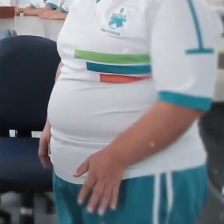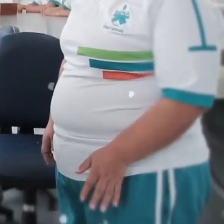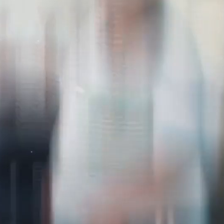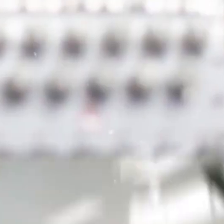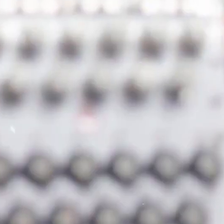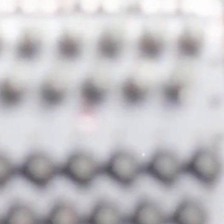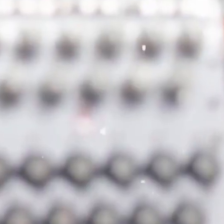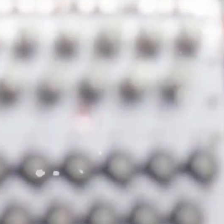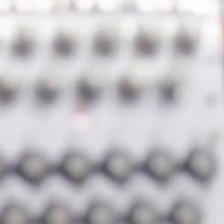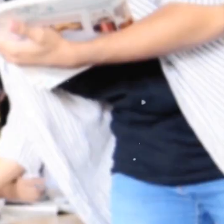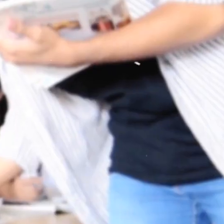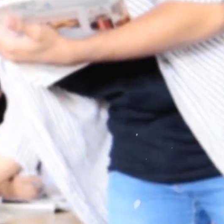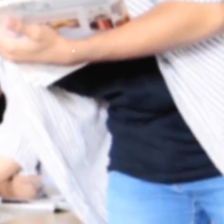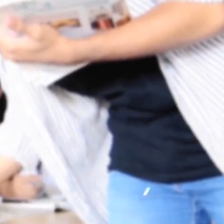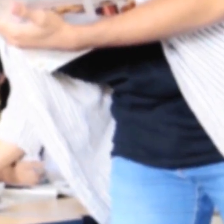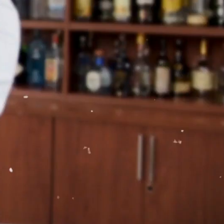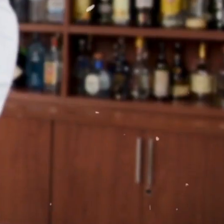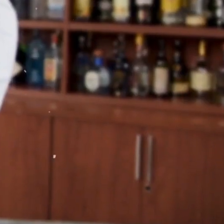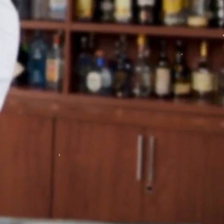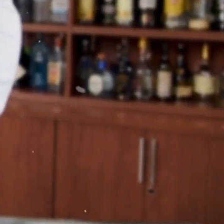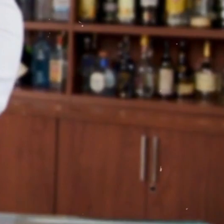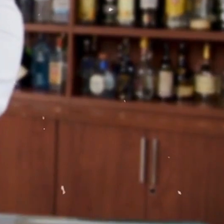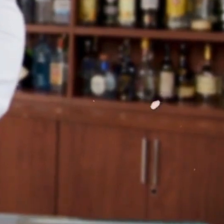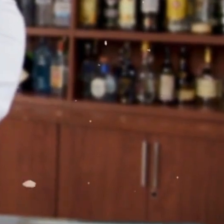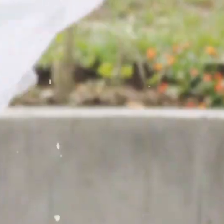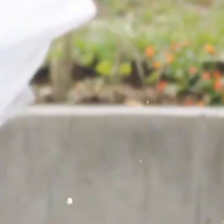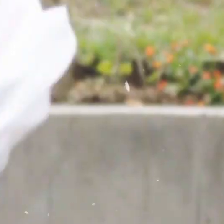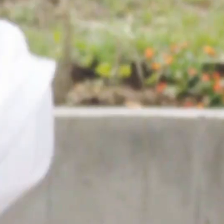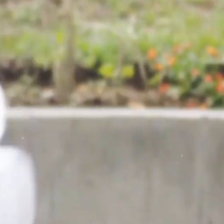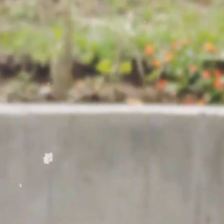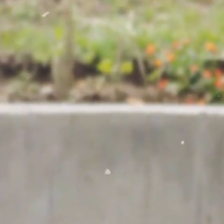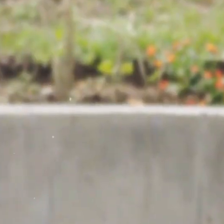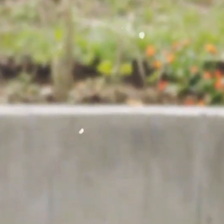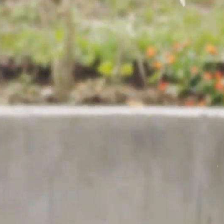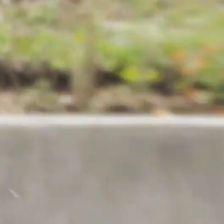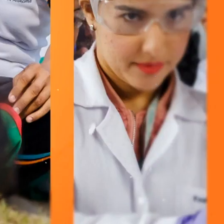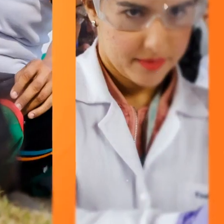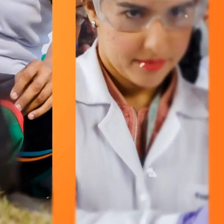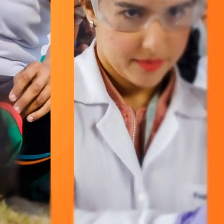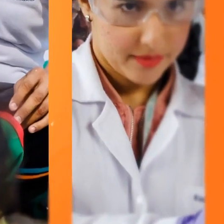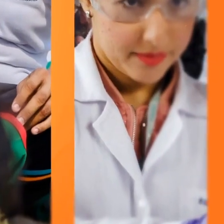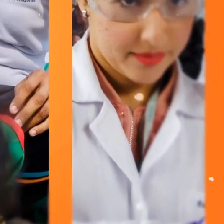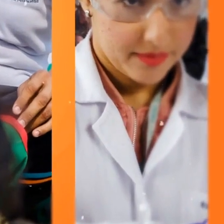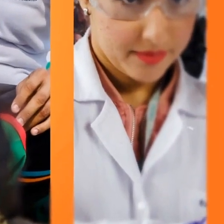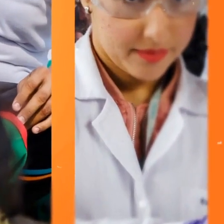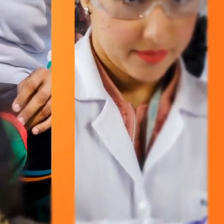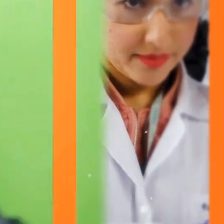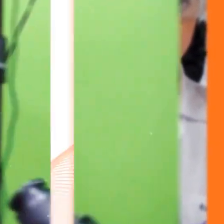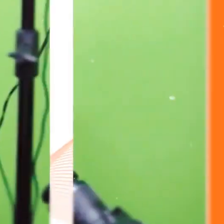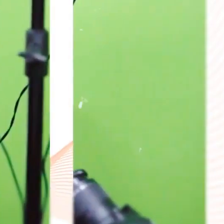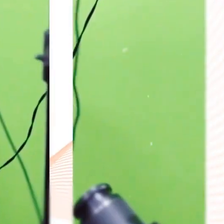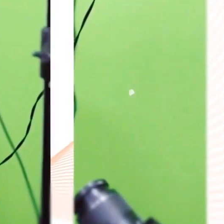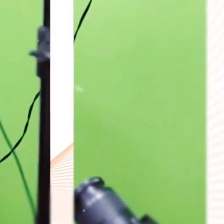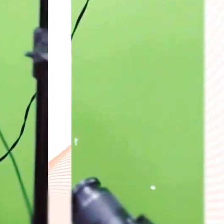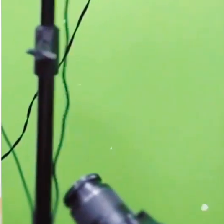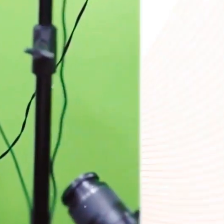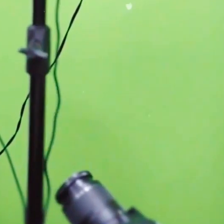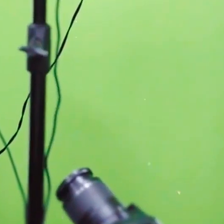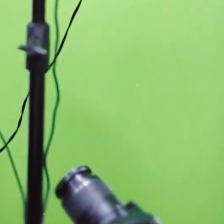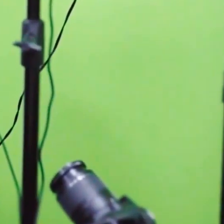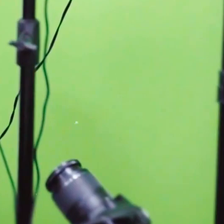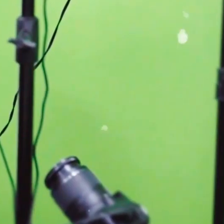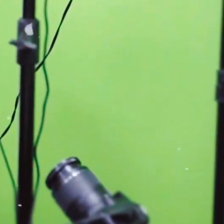Un espacio para todos. Innovación, cultura y arte. Sena al aire, Sena